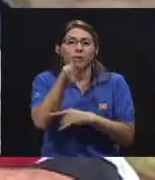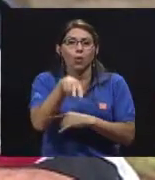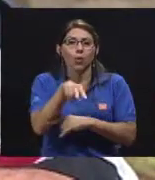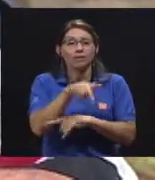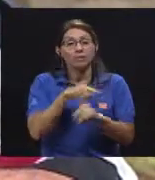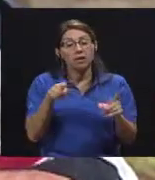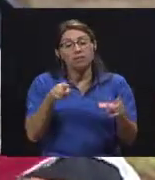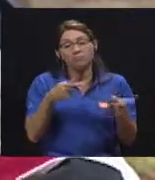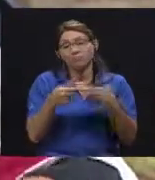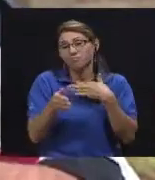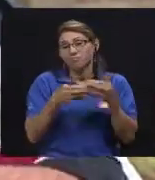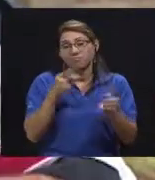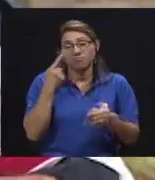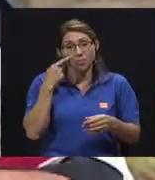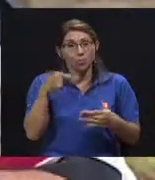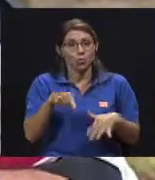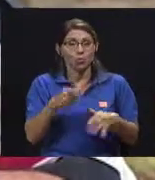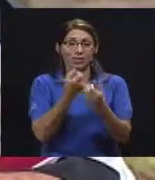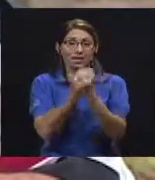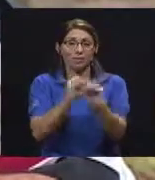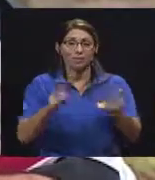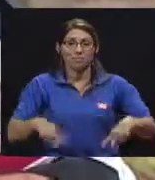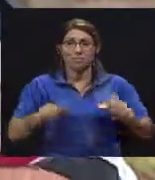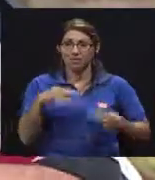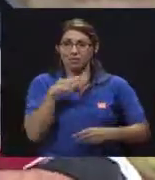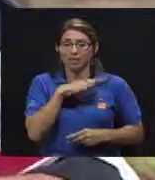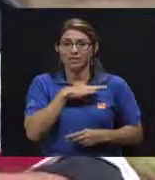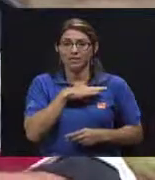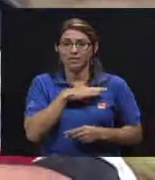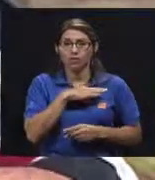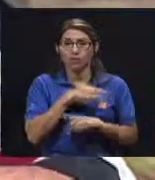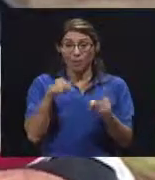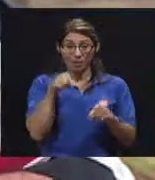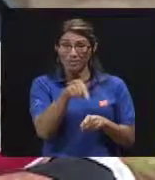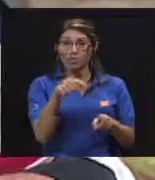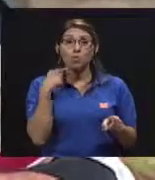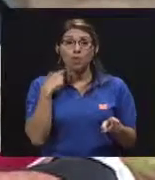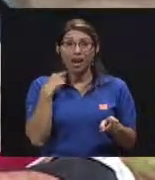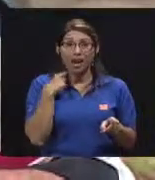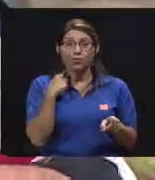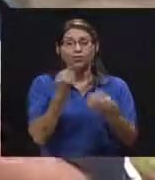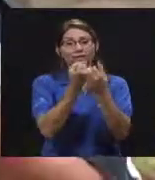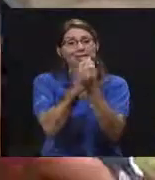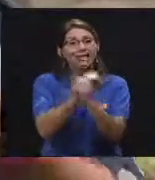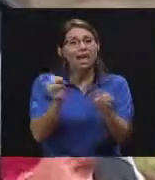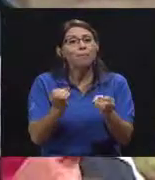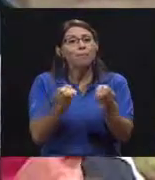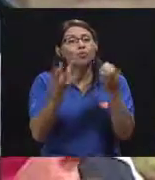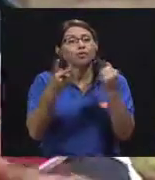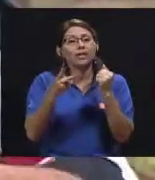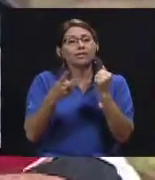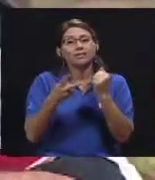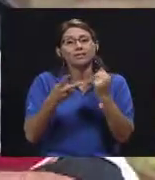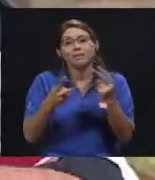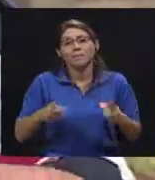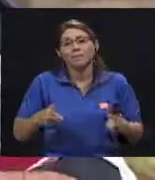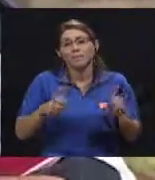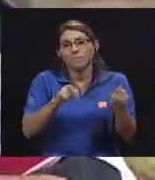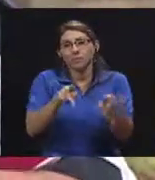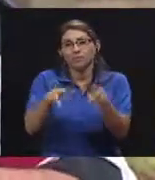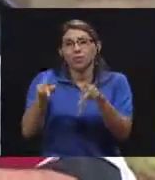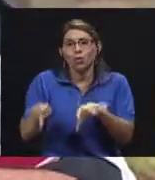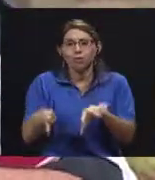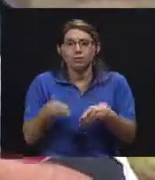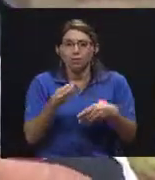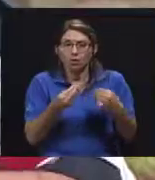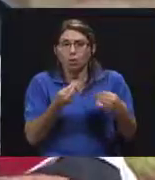salvar muchas vidas, pero si nos vamos al mismo tema, es un equipo muy caro, salva muchas vidas como para desplazarlo a un caso que no